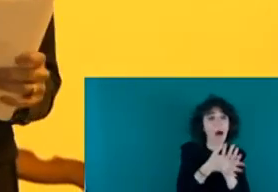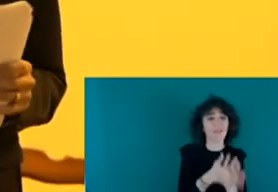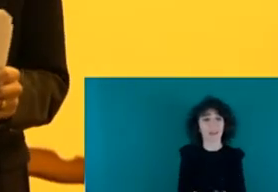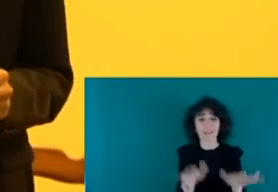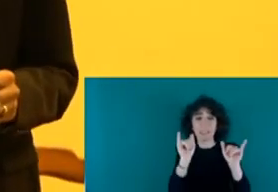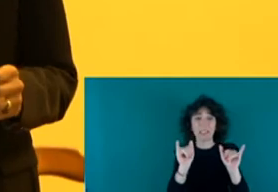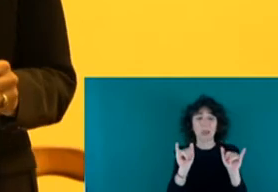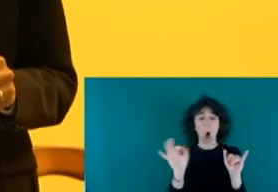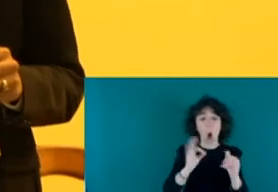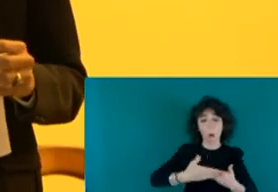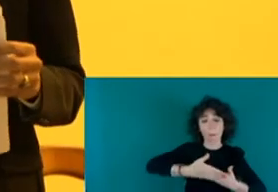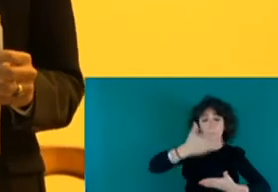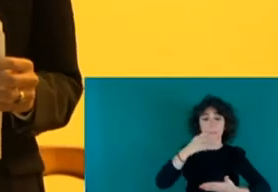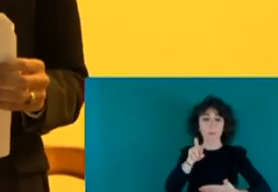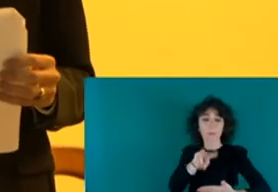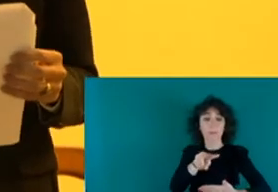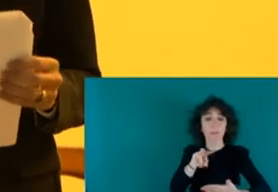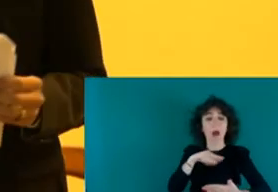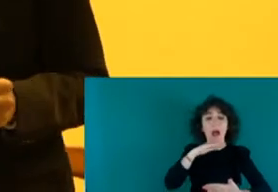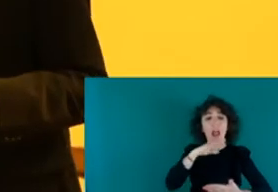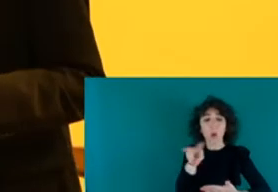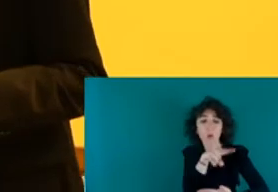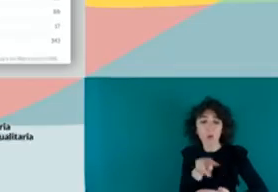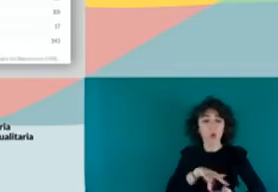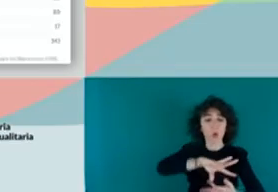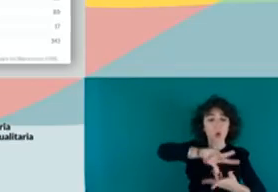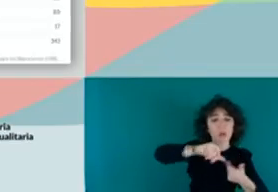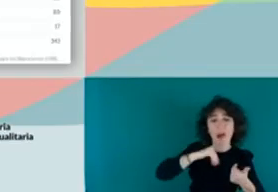Nadie ve en la prensa esto, nadie escucha esta situación.